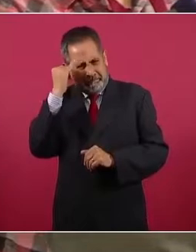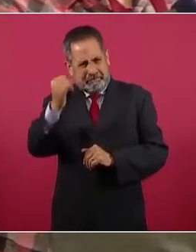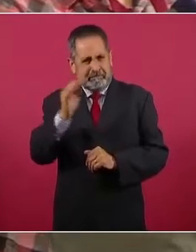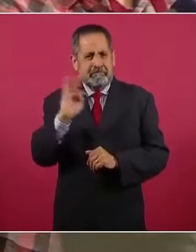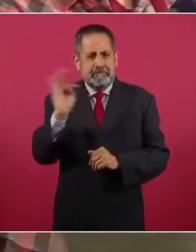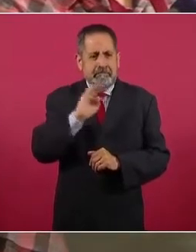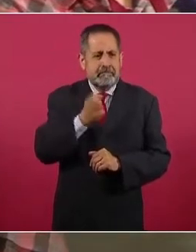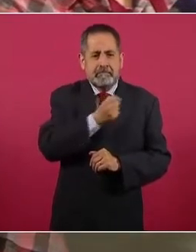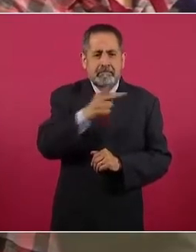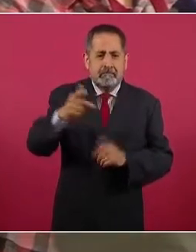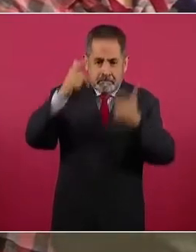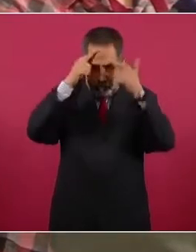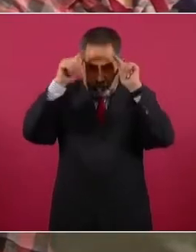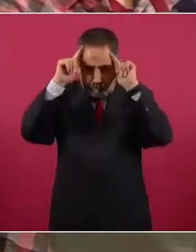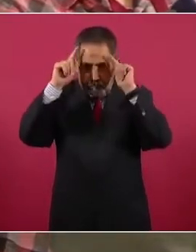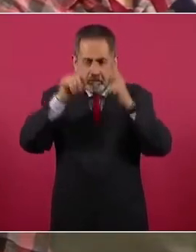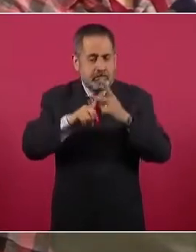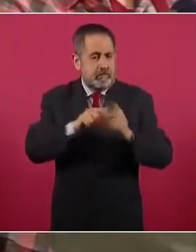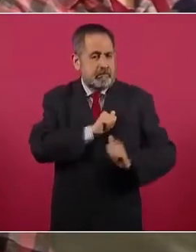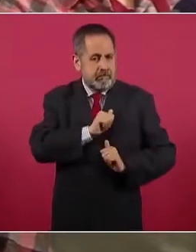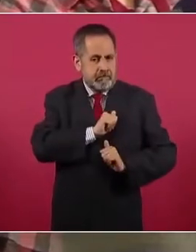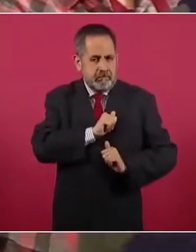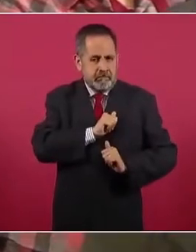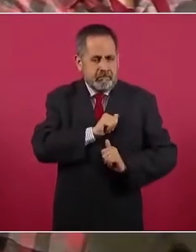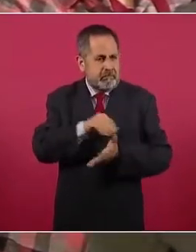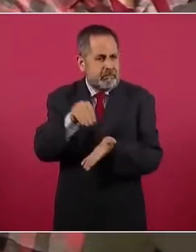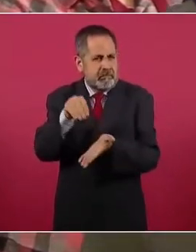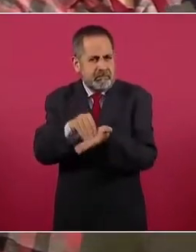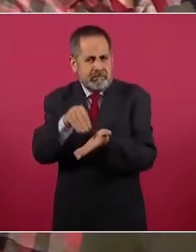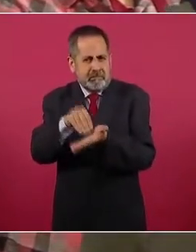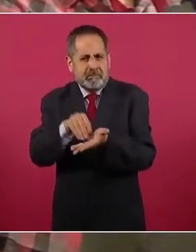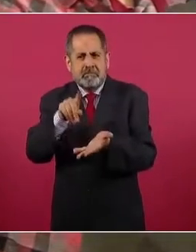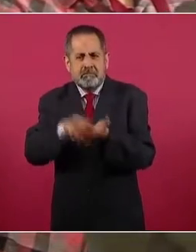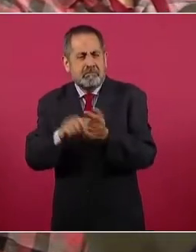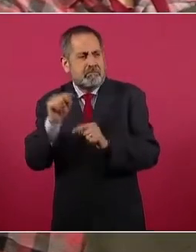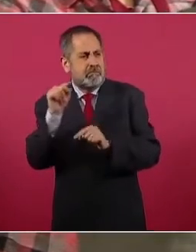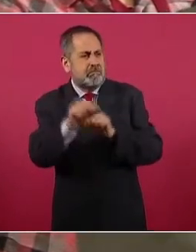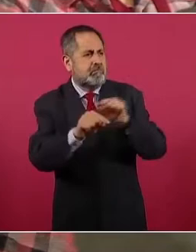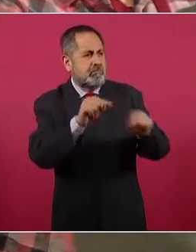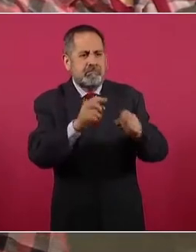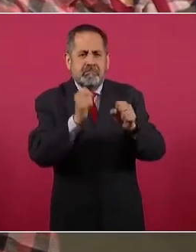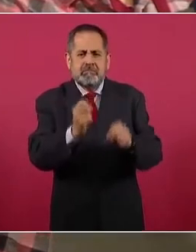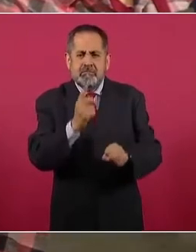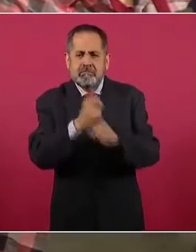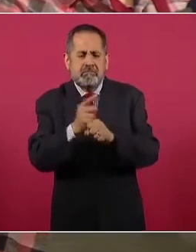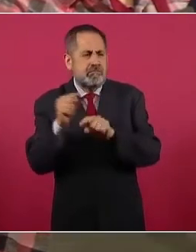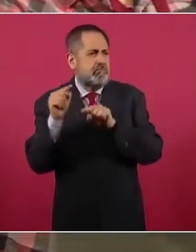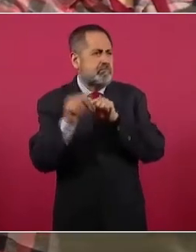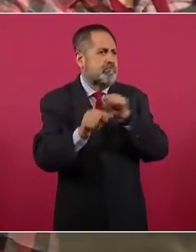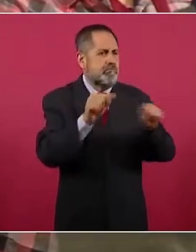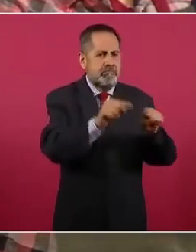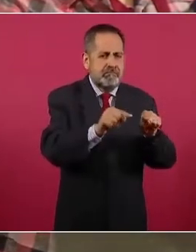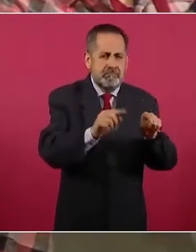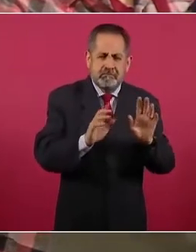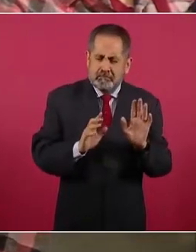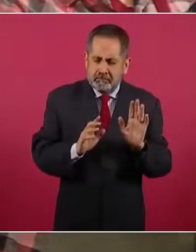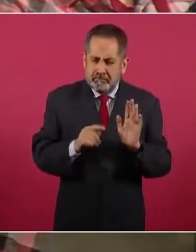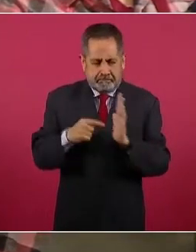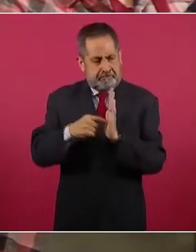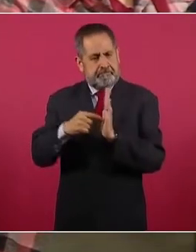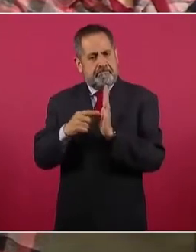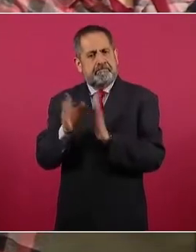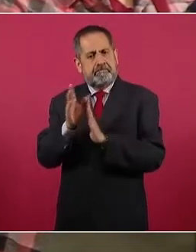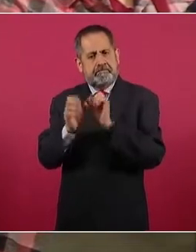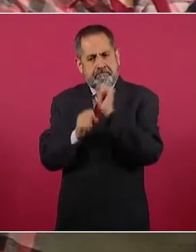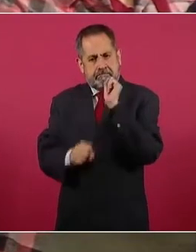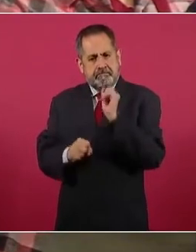elementos de la Marina y del Ejército continúen en labores de seguridad pública. Hay un transitorio en la Reforma